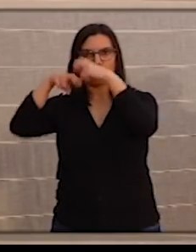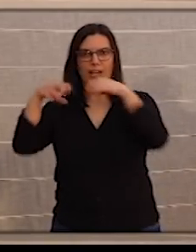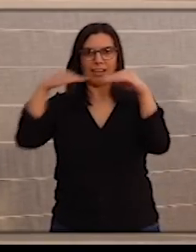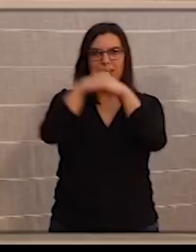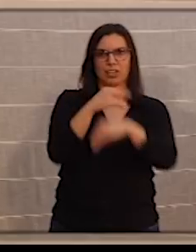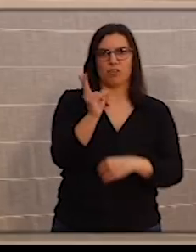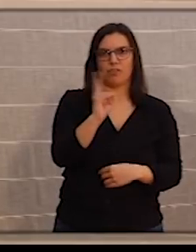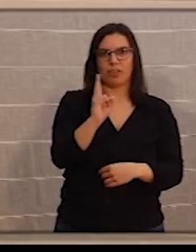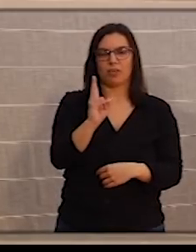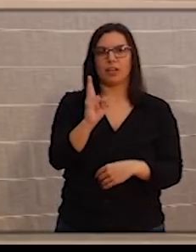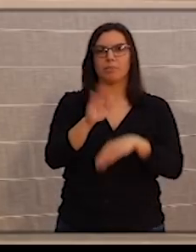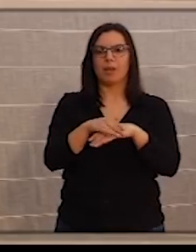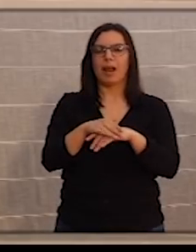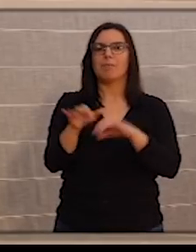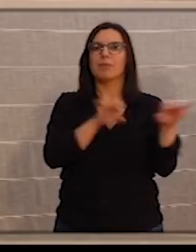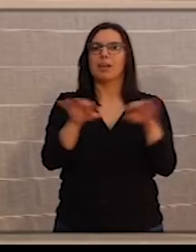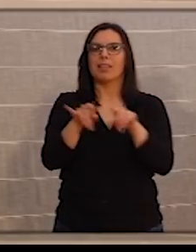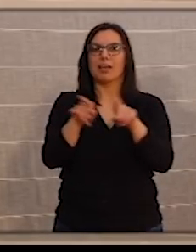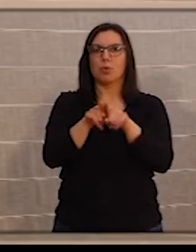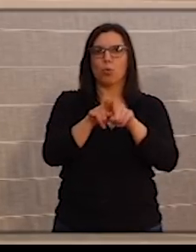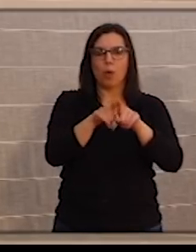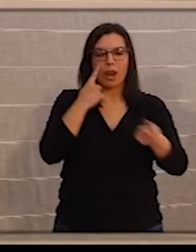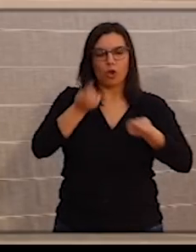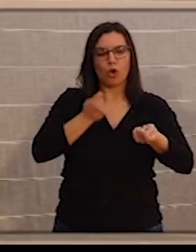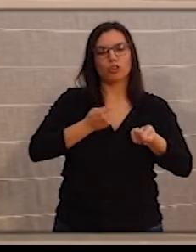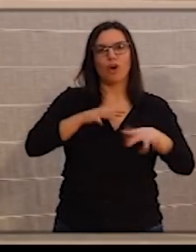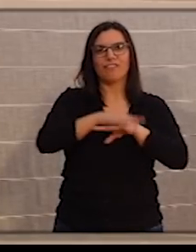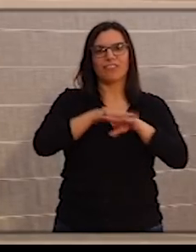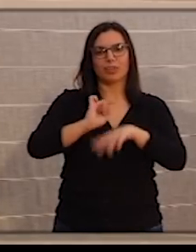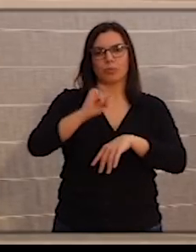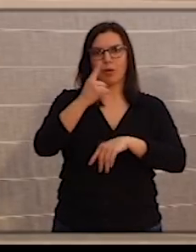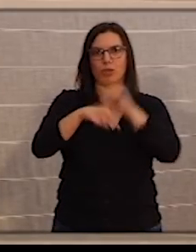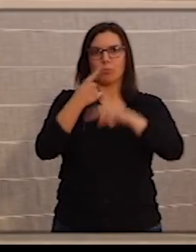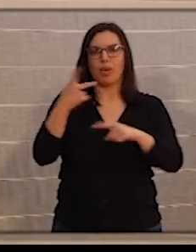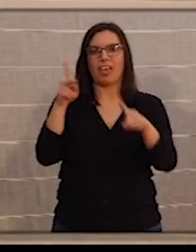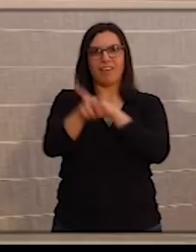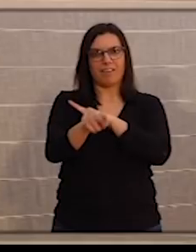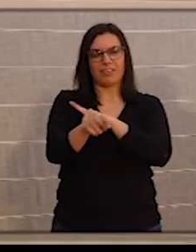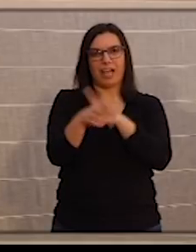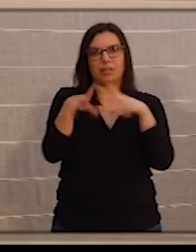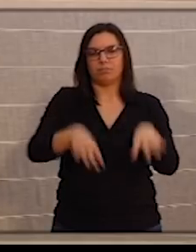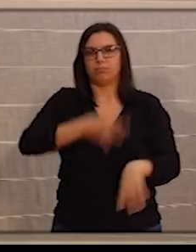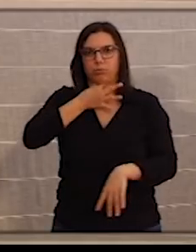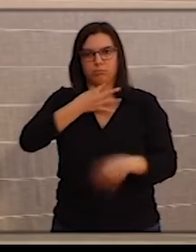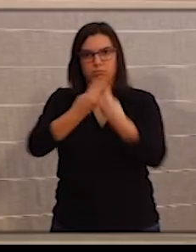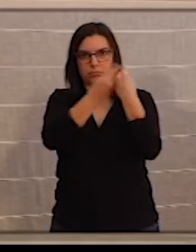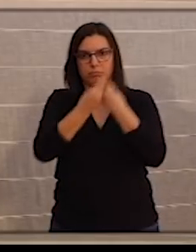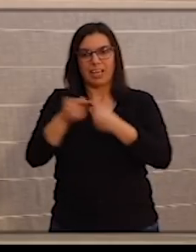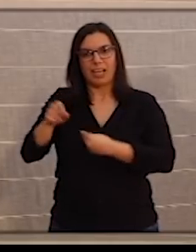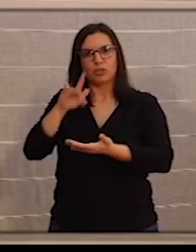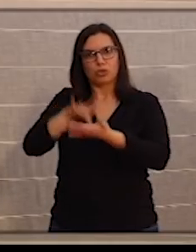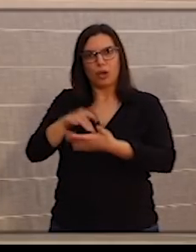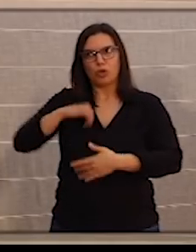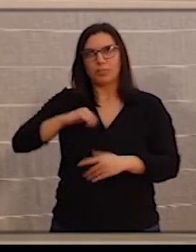establecer un triaje previo y evitar el colapso sanitario. ¿Se va a extender esta medida al resto de hospitales de la comunidad? ¿Cuándo va a